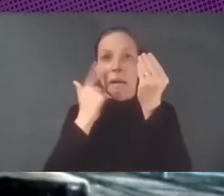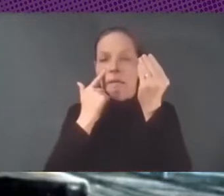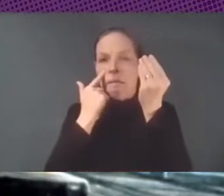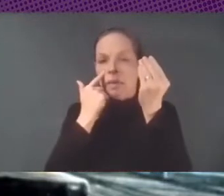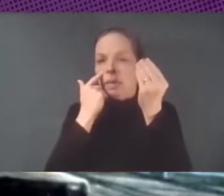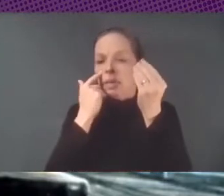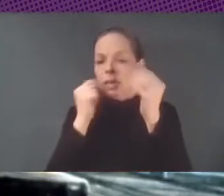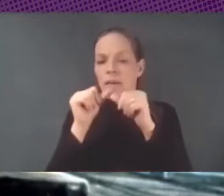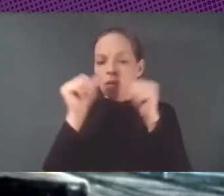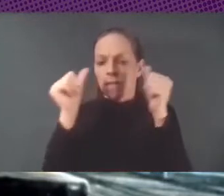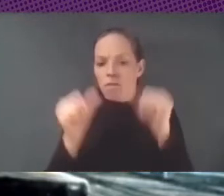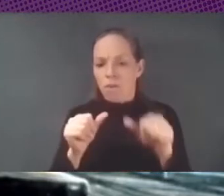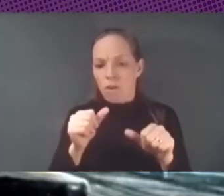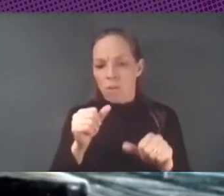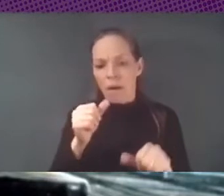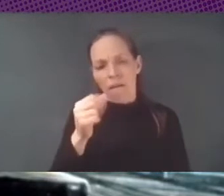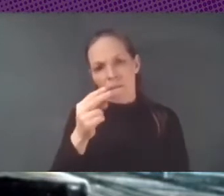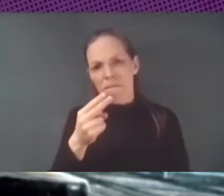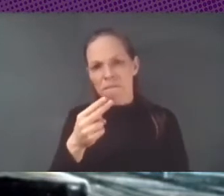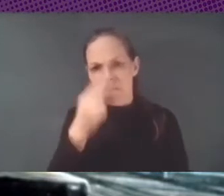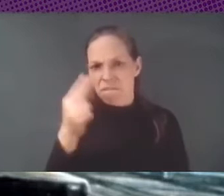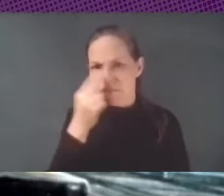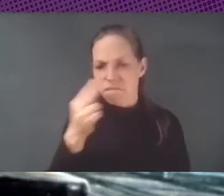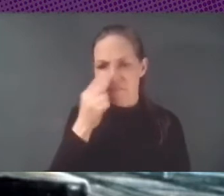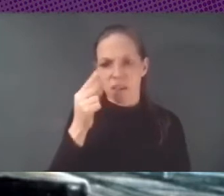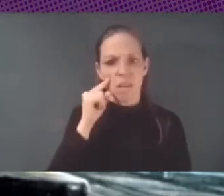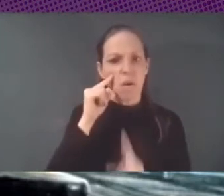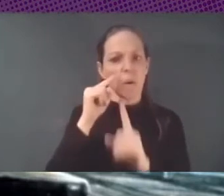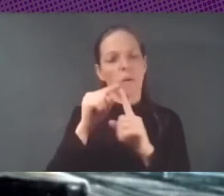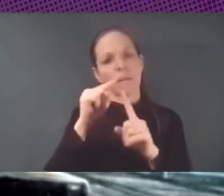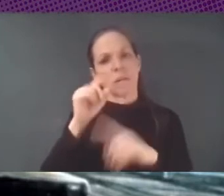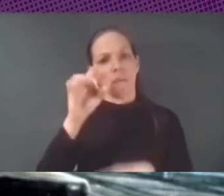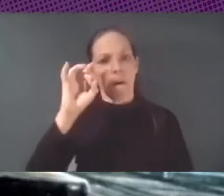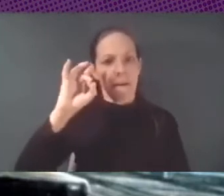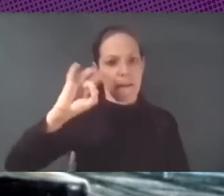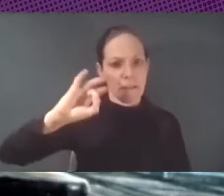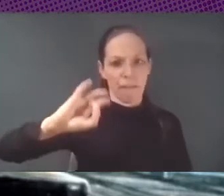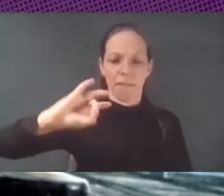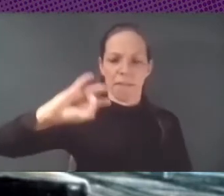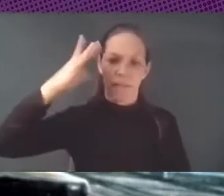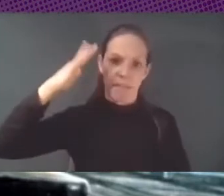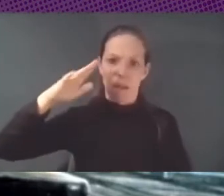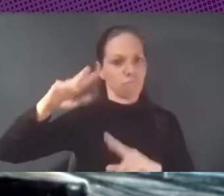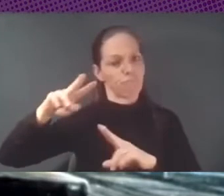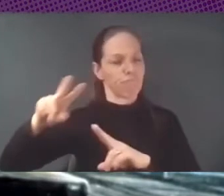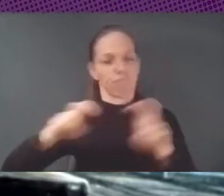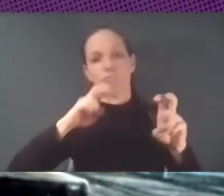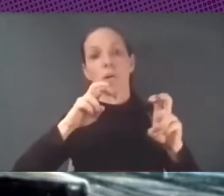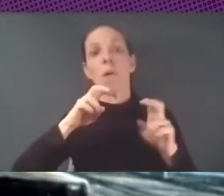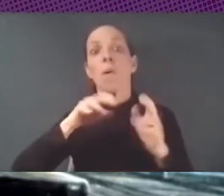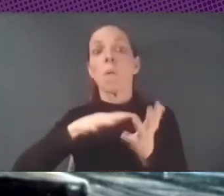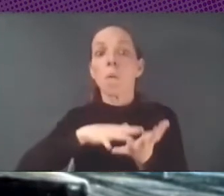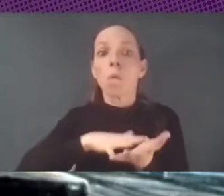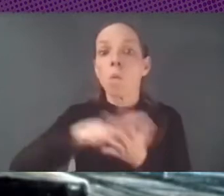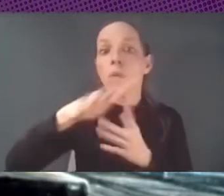para relanzar la iniciativa y hacer que la iniciativa tuviera alguna incidencia sobre la realidad,